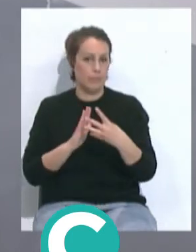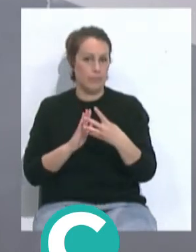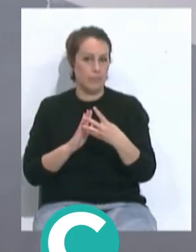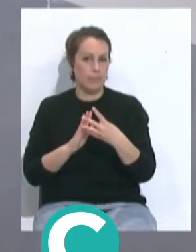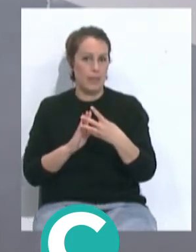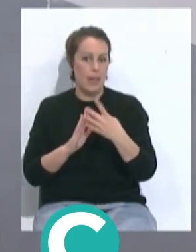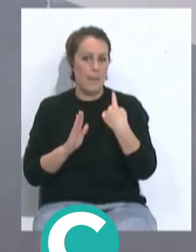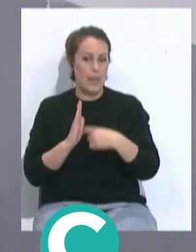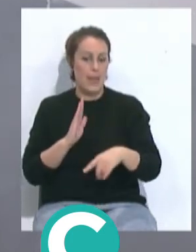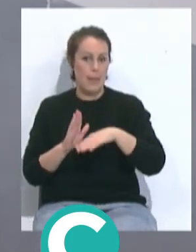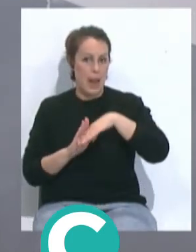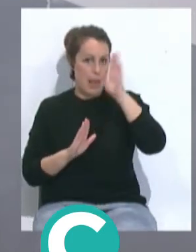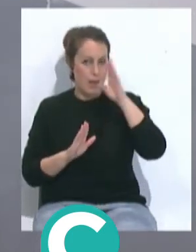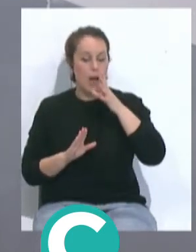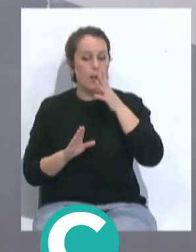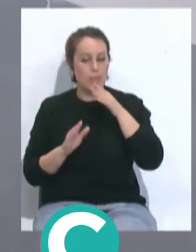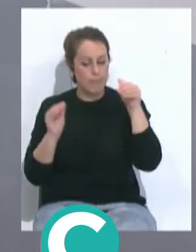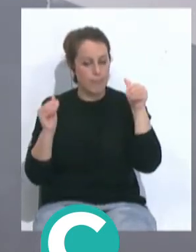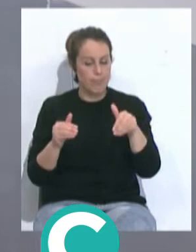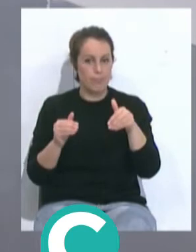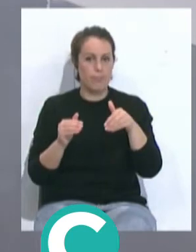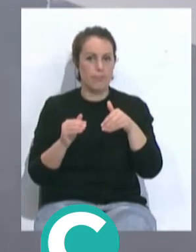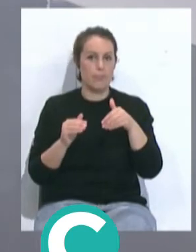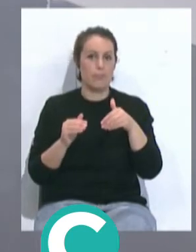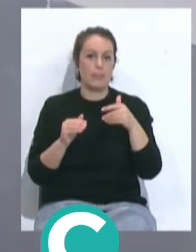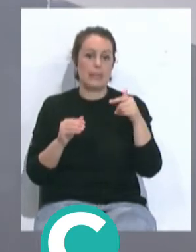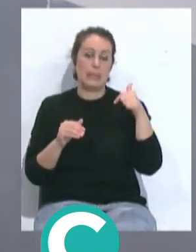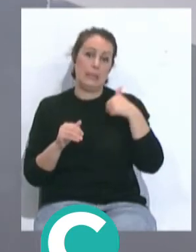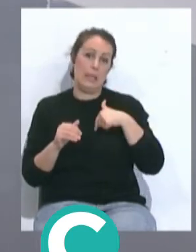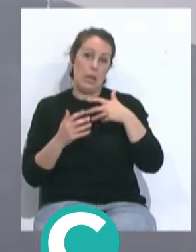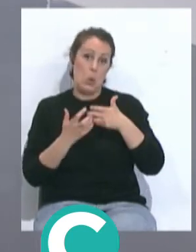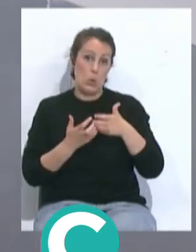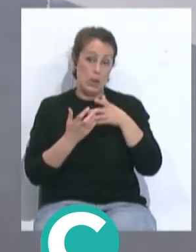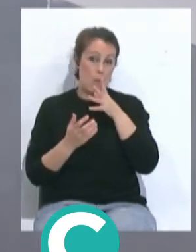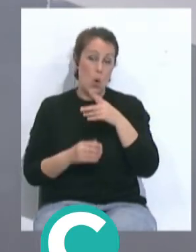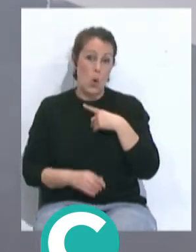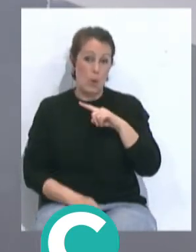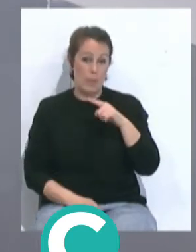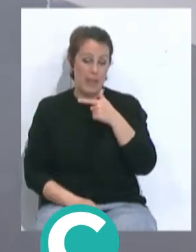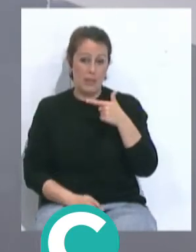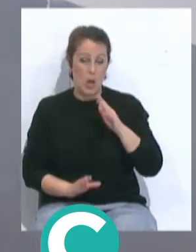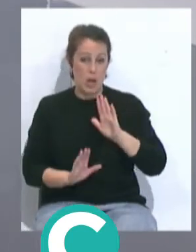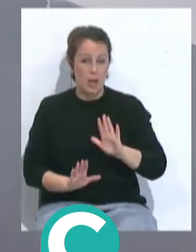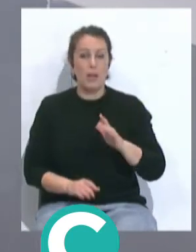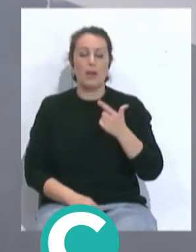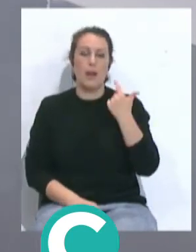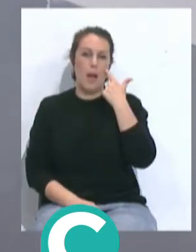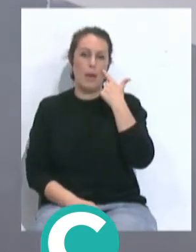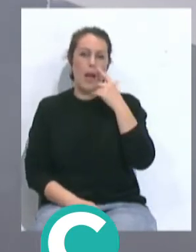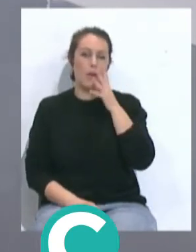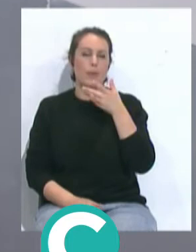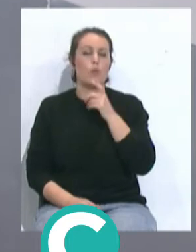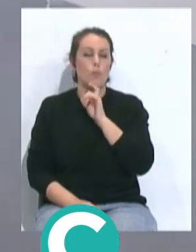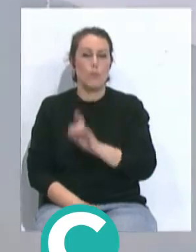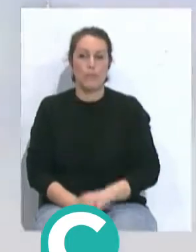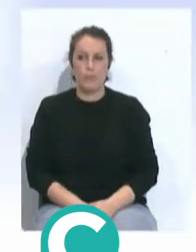de mitad para arriba, ahora nos vamos a centrar un poco en esta lucha por la permanencia, vamos a ver cómo están en estos